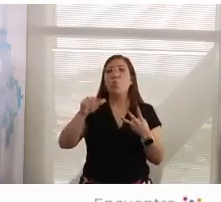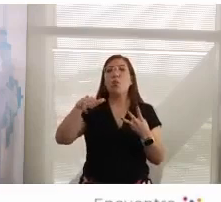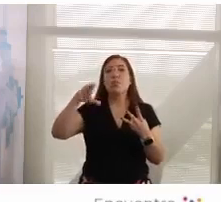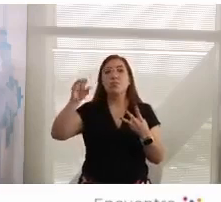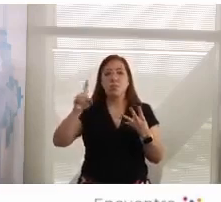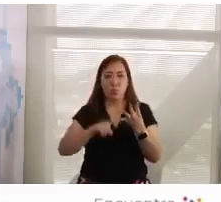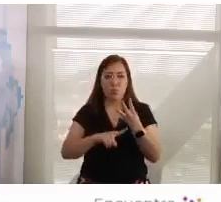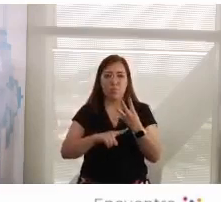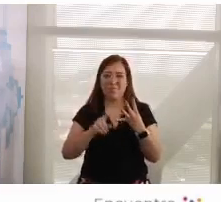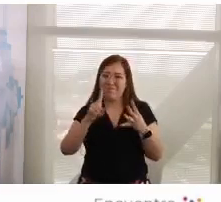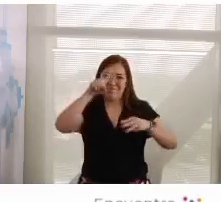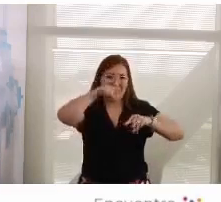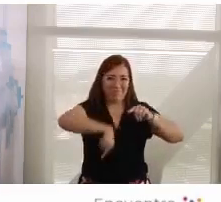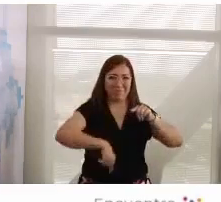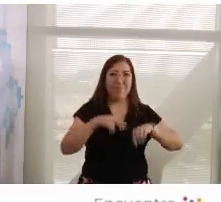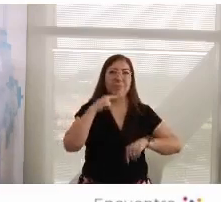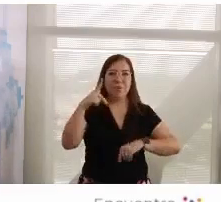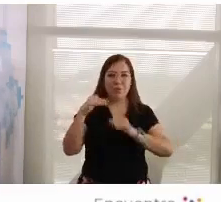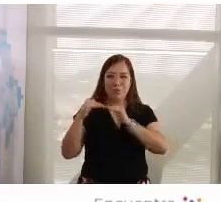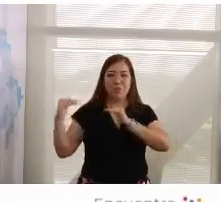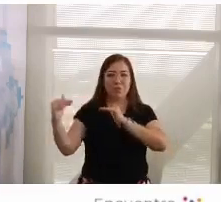democracia. Gracias.